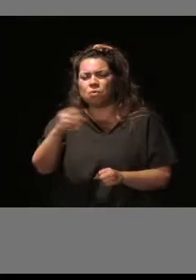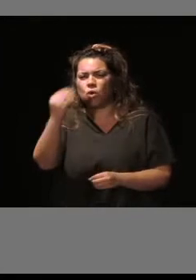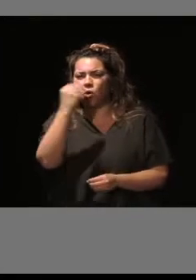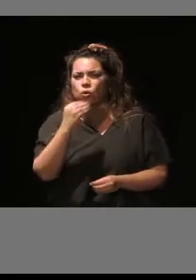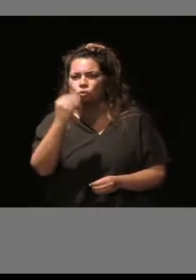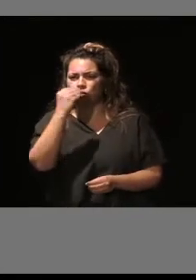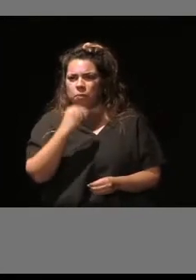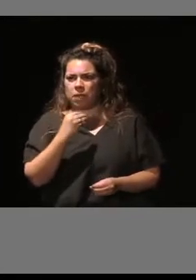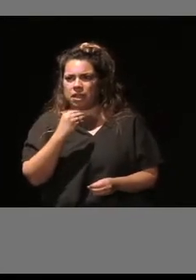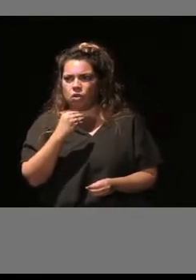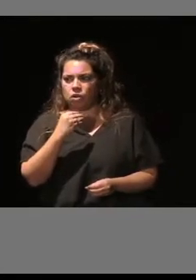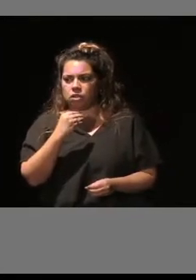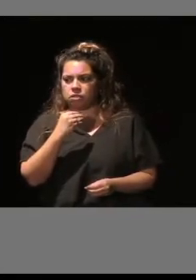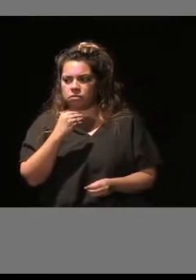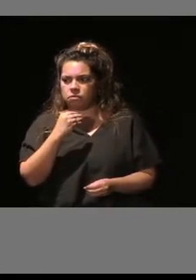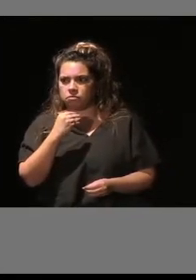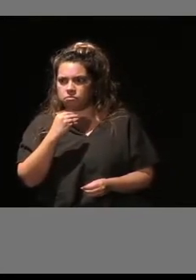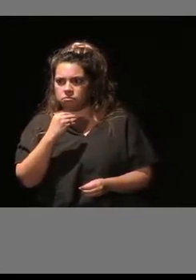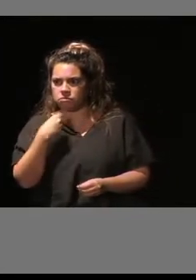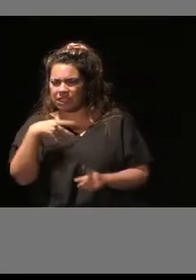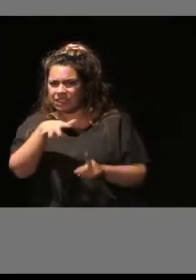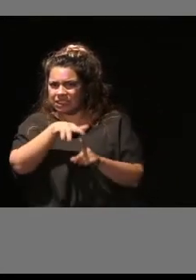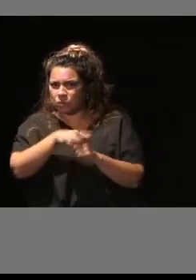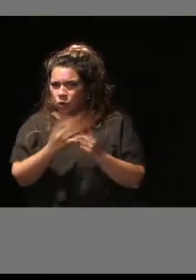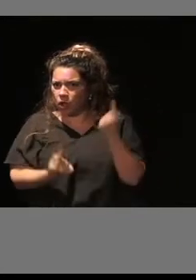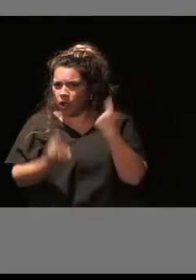por estar ante determinadas situaciones,